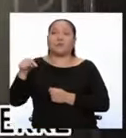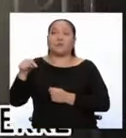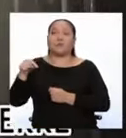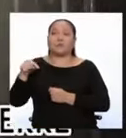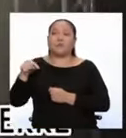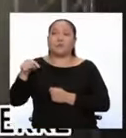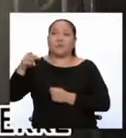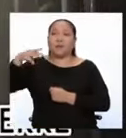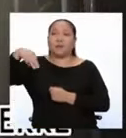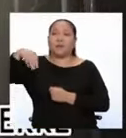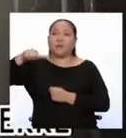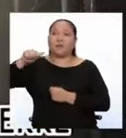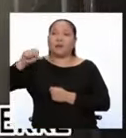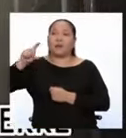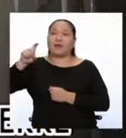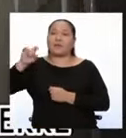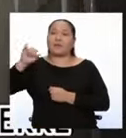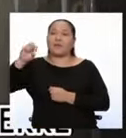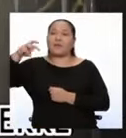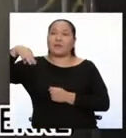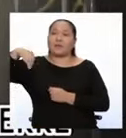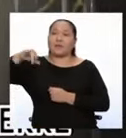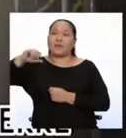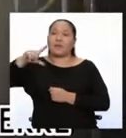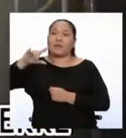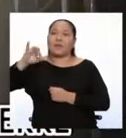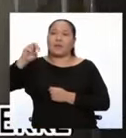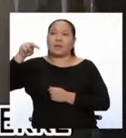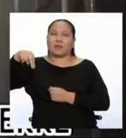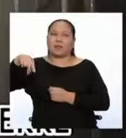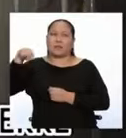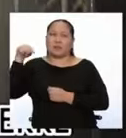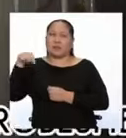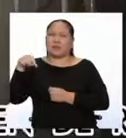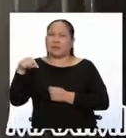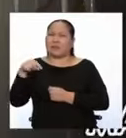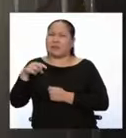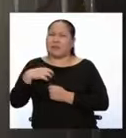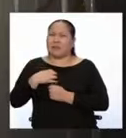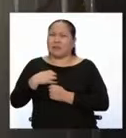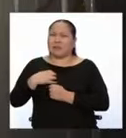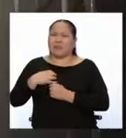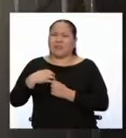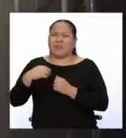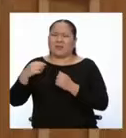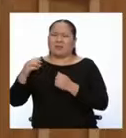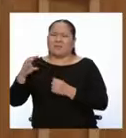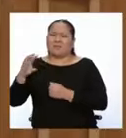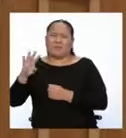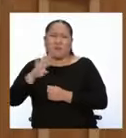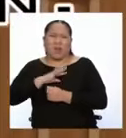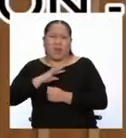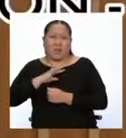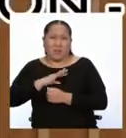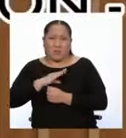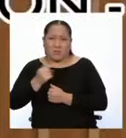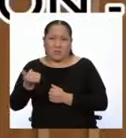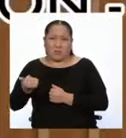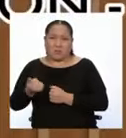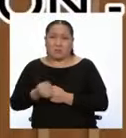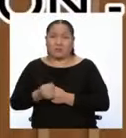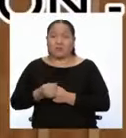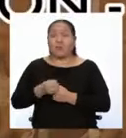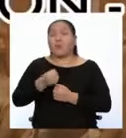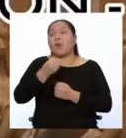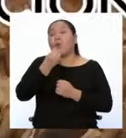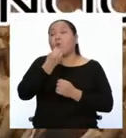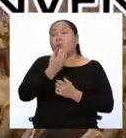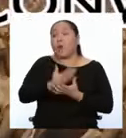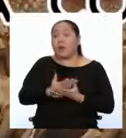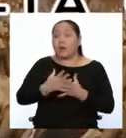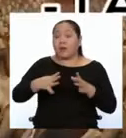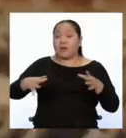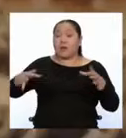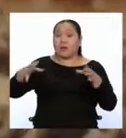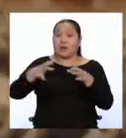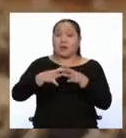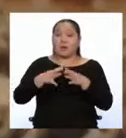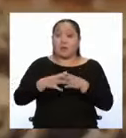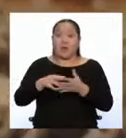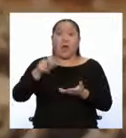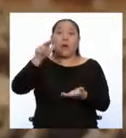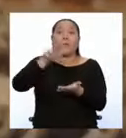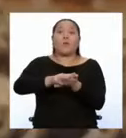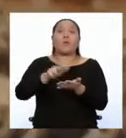Tu terror. Es que en verdad fue un hombre muy, pero muy radical. Lo bueno es que la Convención aprobó una nueva